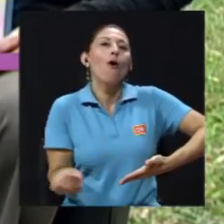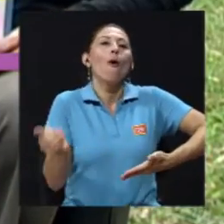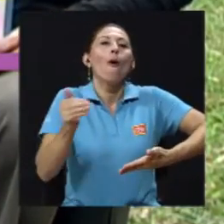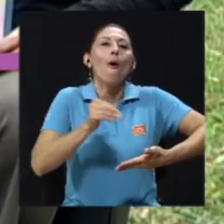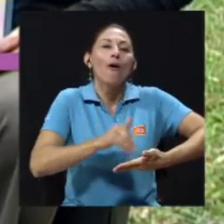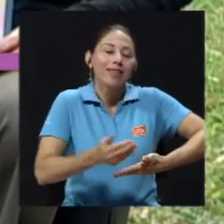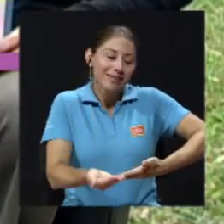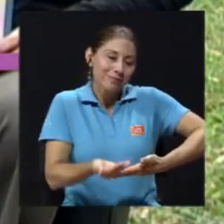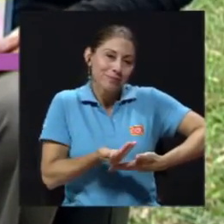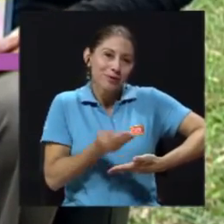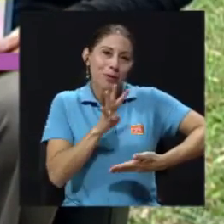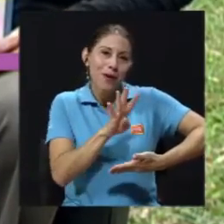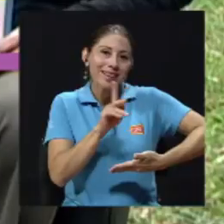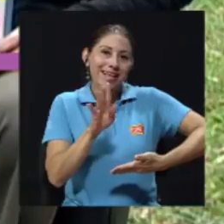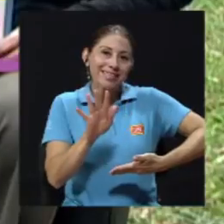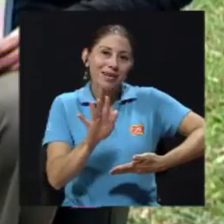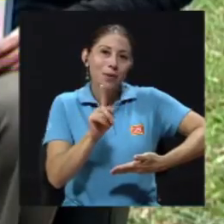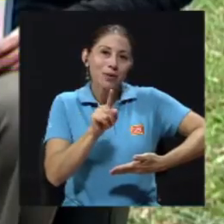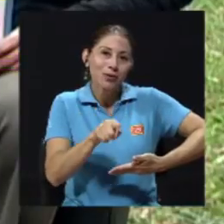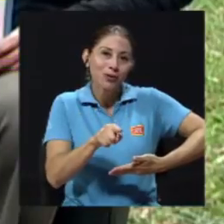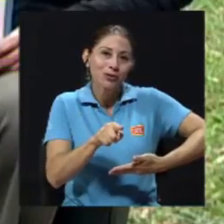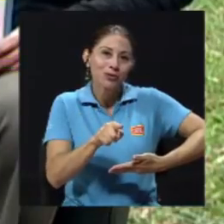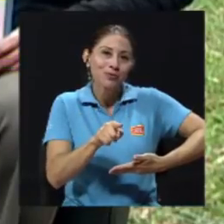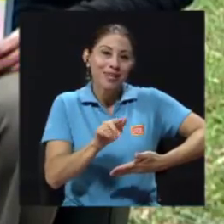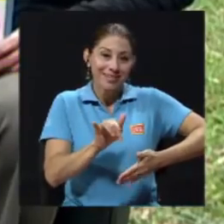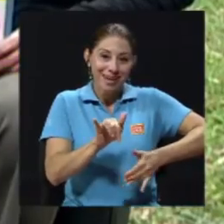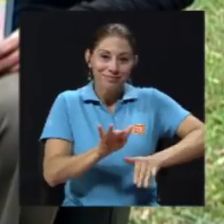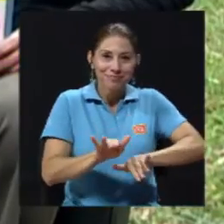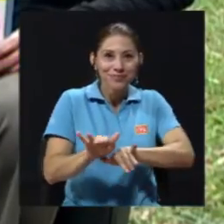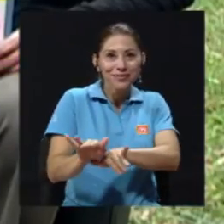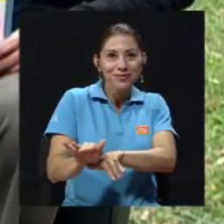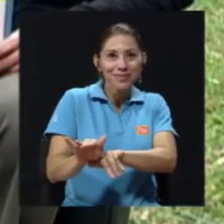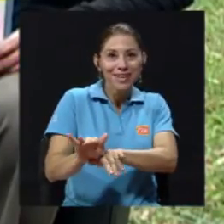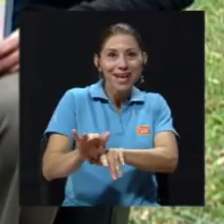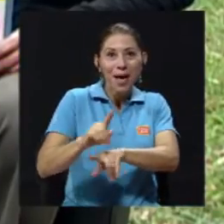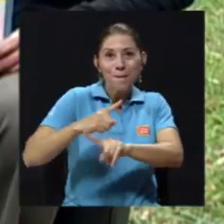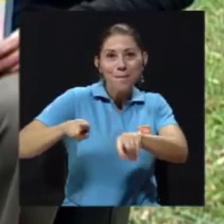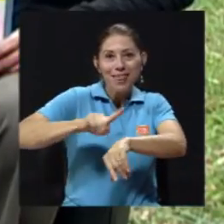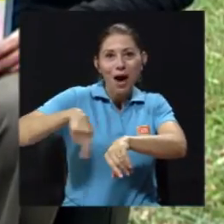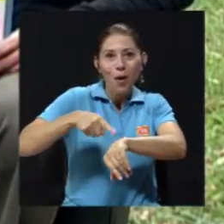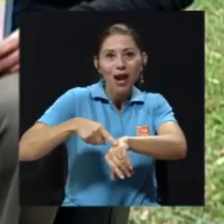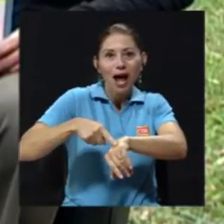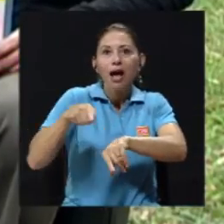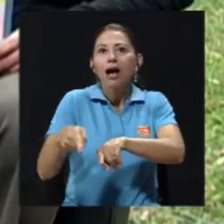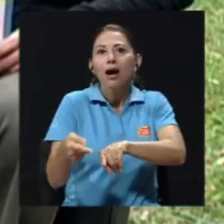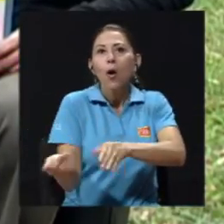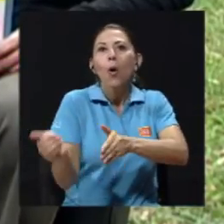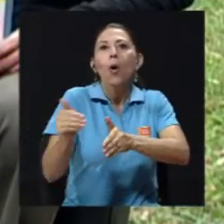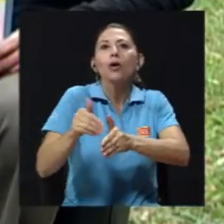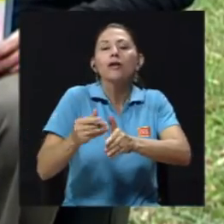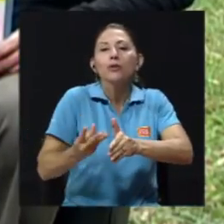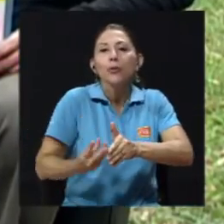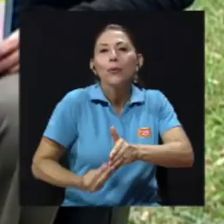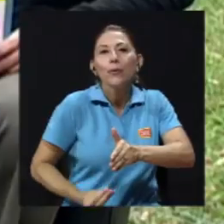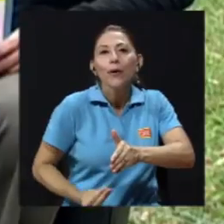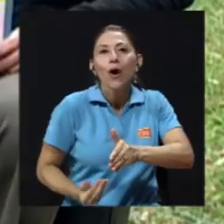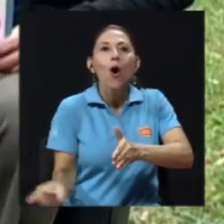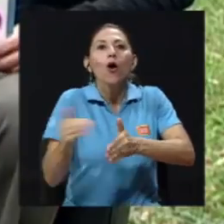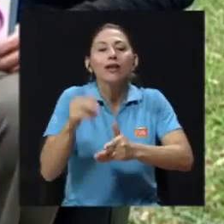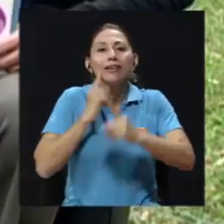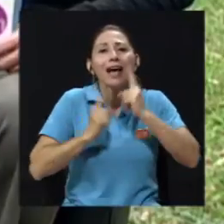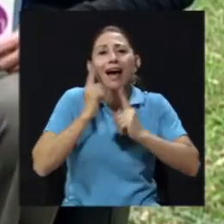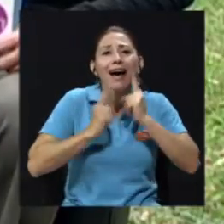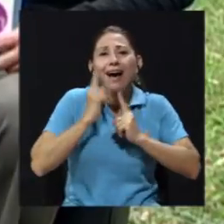45 minutos, lo deja media hora y el bebé vuelve a llorar. Entonces, si está en ese ritmo de normalidad,